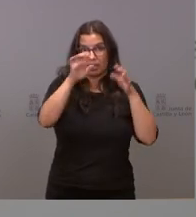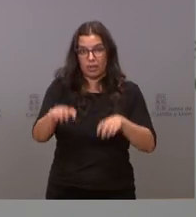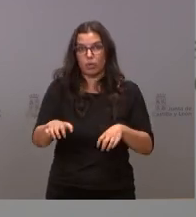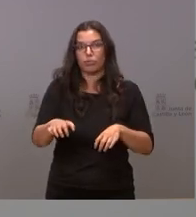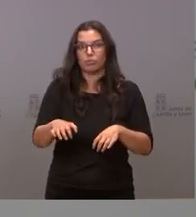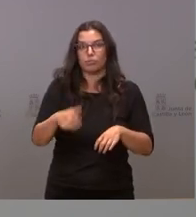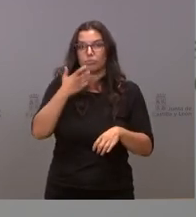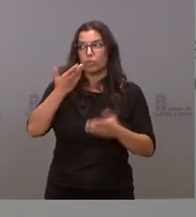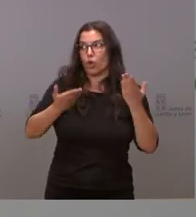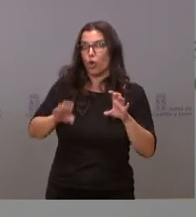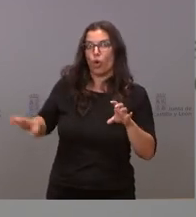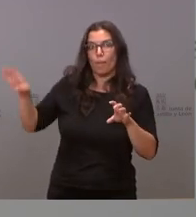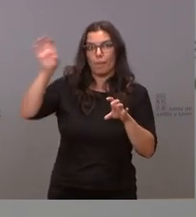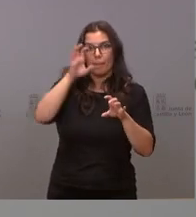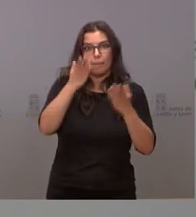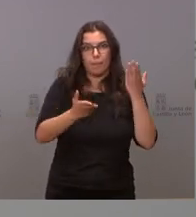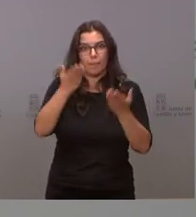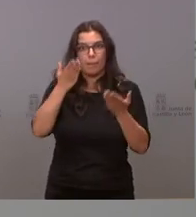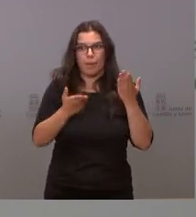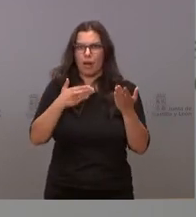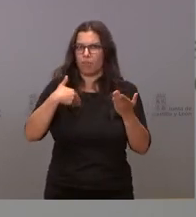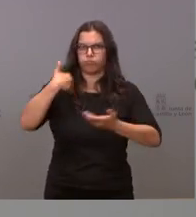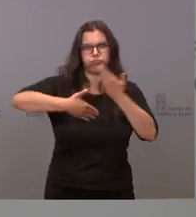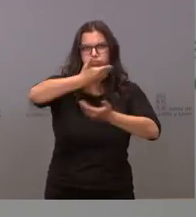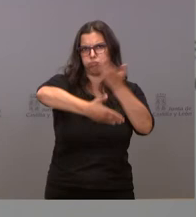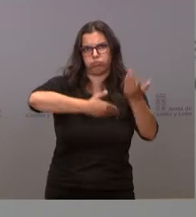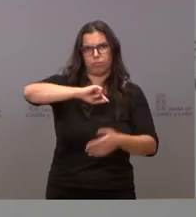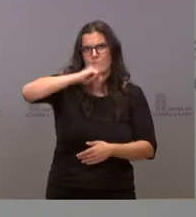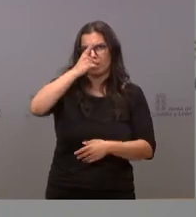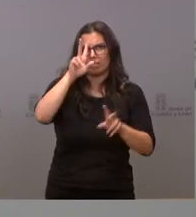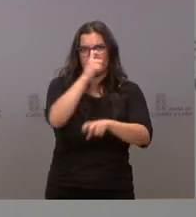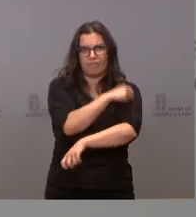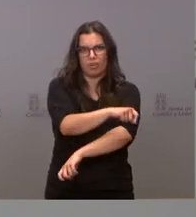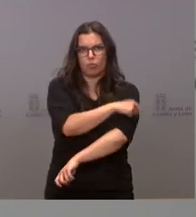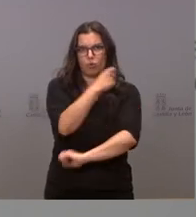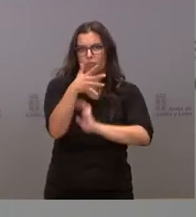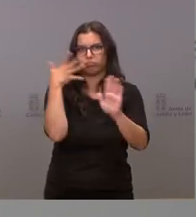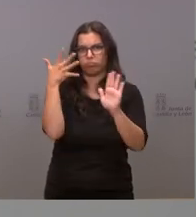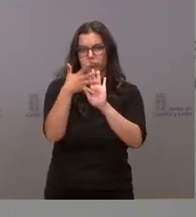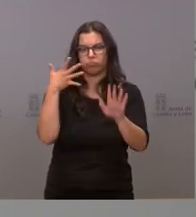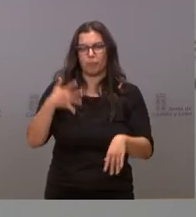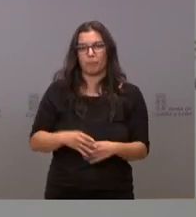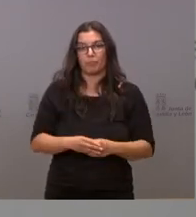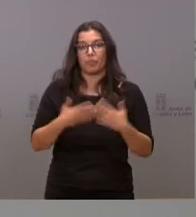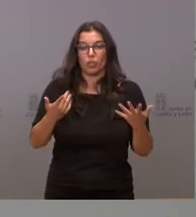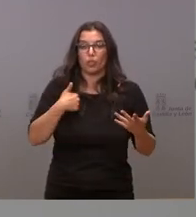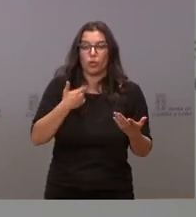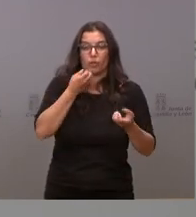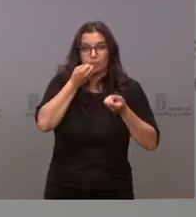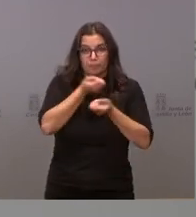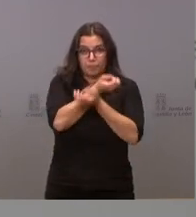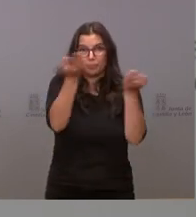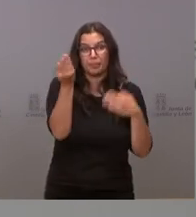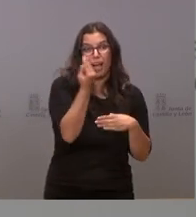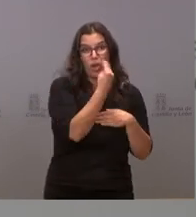entre las comunidades autónomas más avanzadas en vacunación y por tanto yo lanzo un mensaje a los